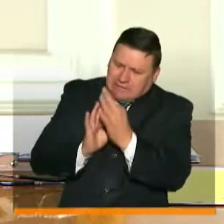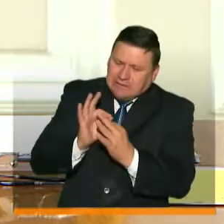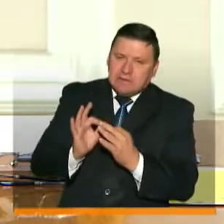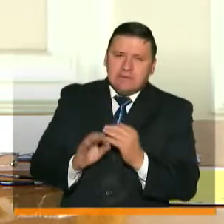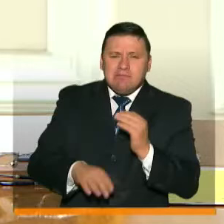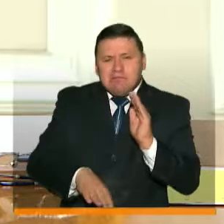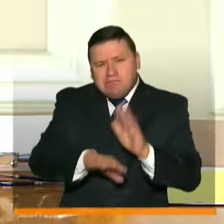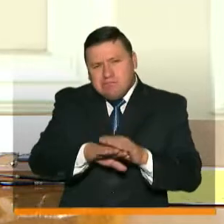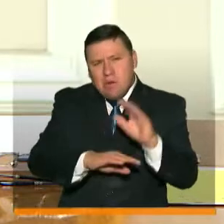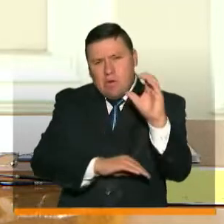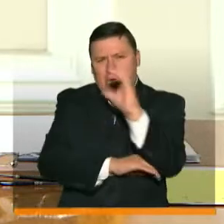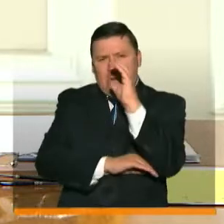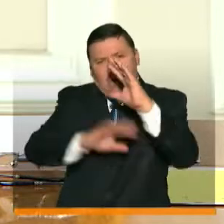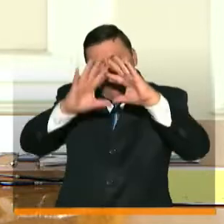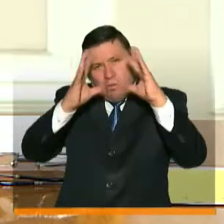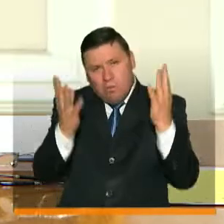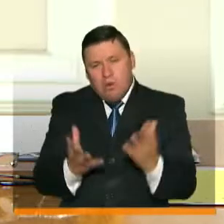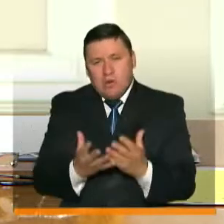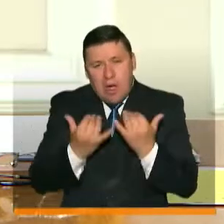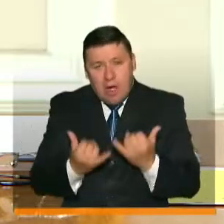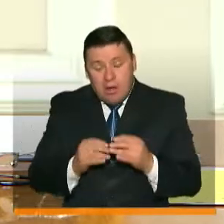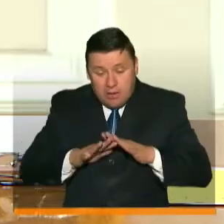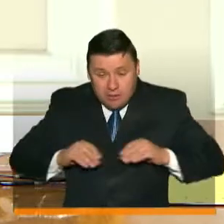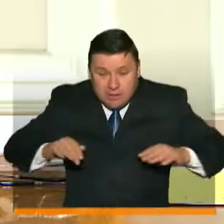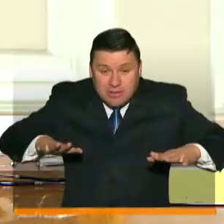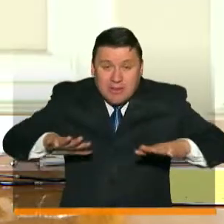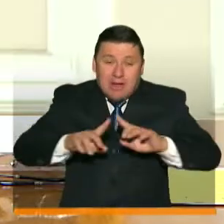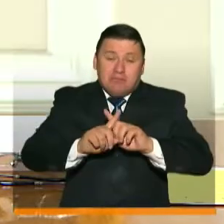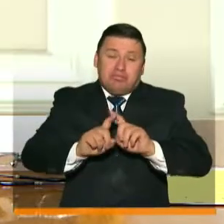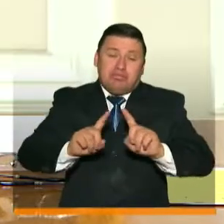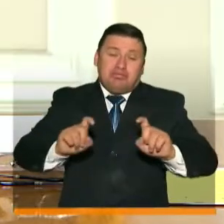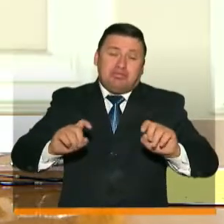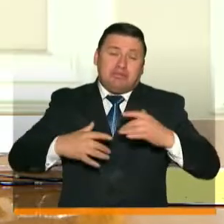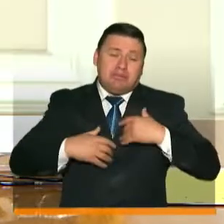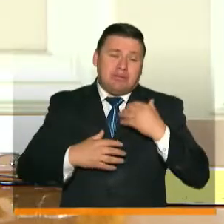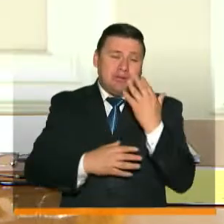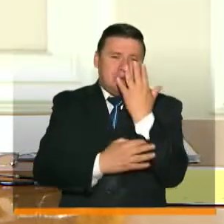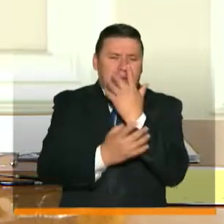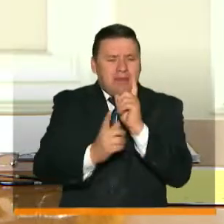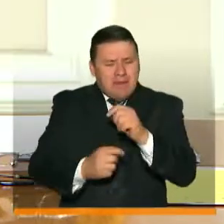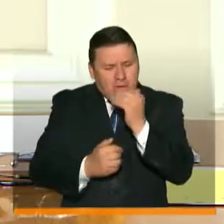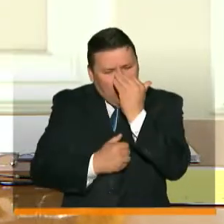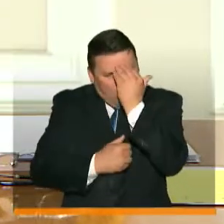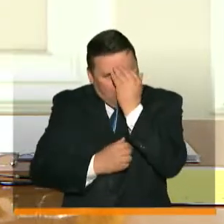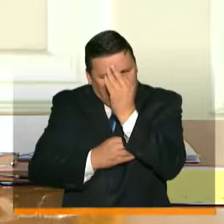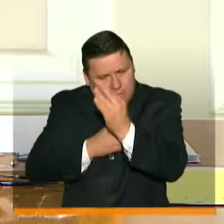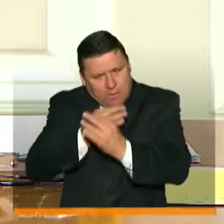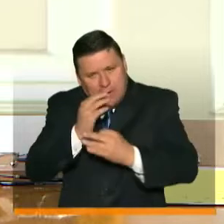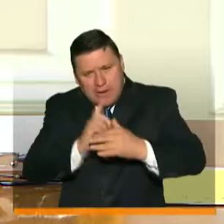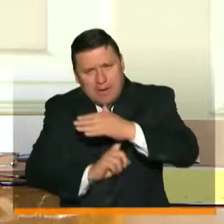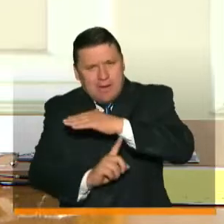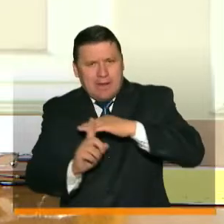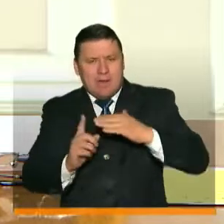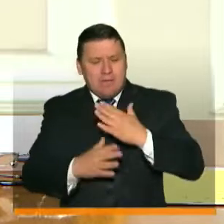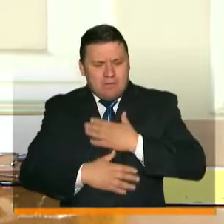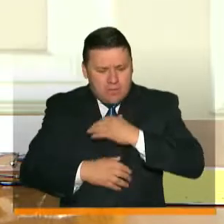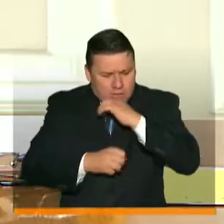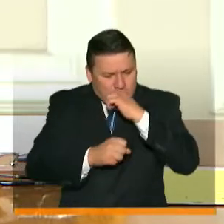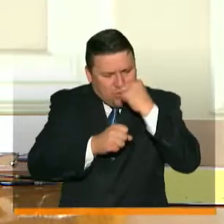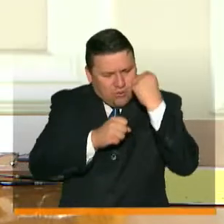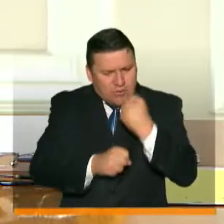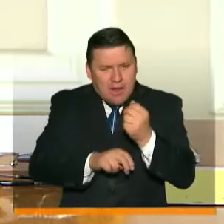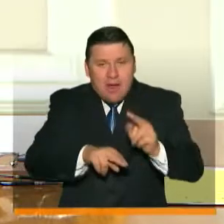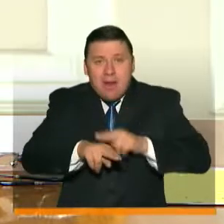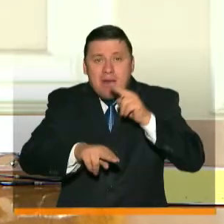el mensaje de Colombia para el mundo es que en esta tierra de biodiversidad, la conciencia y la protección de ese patrimonio